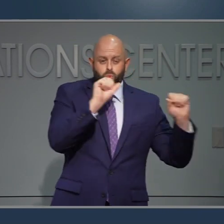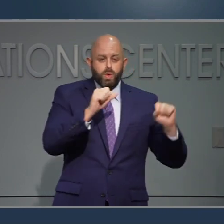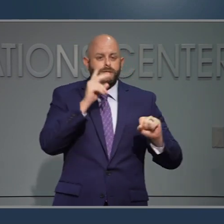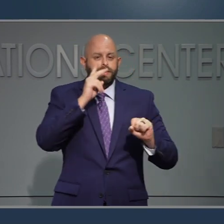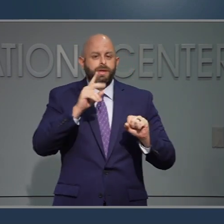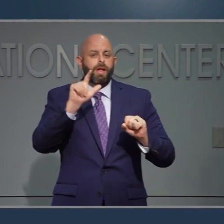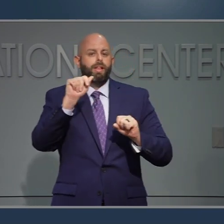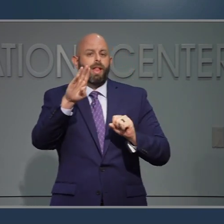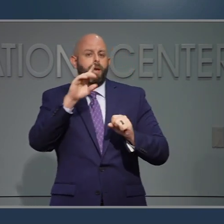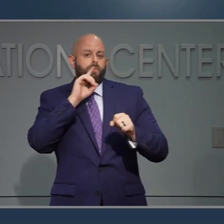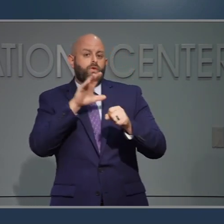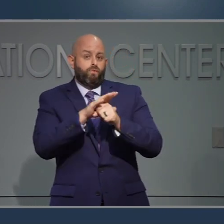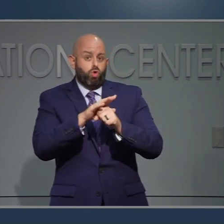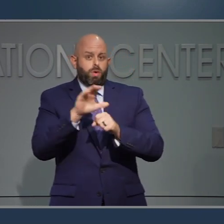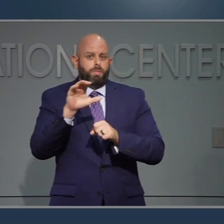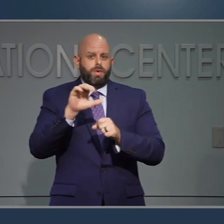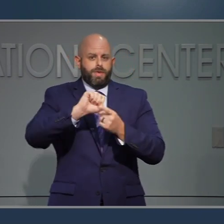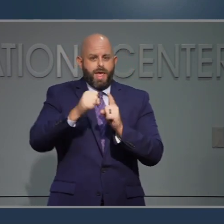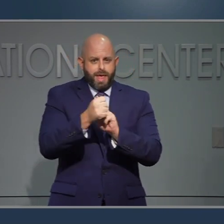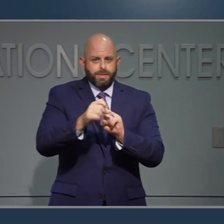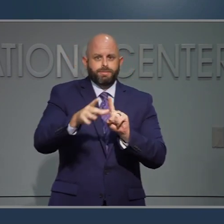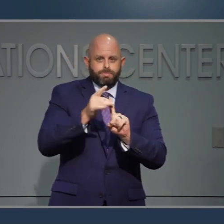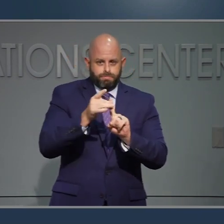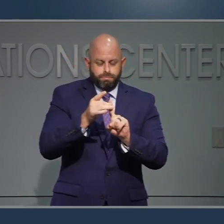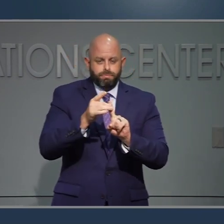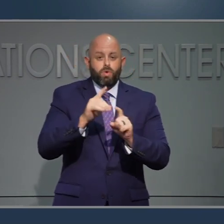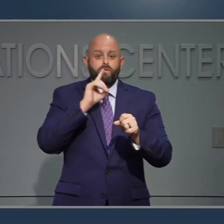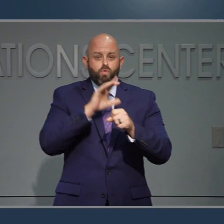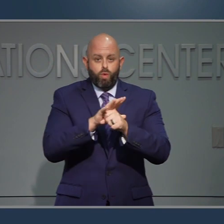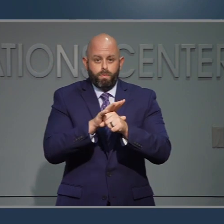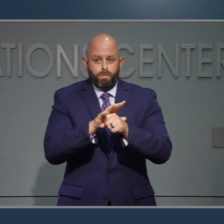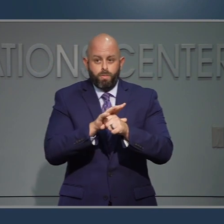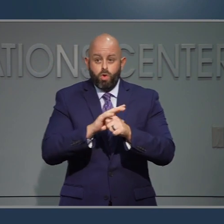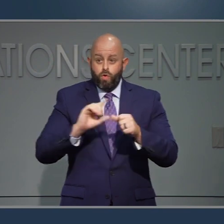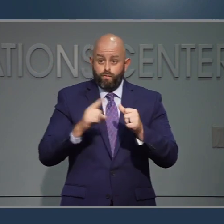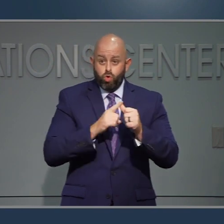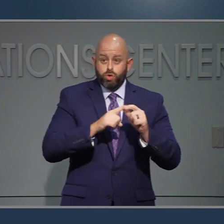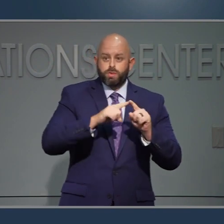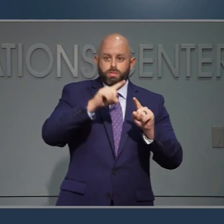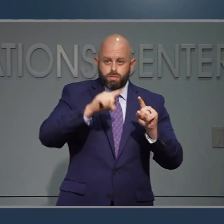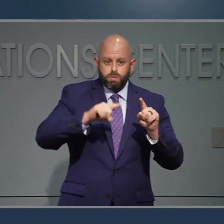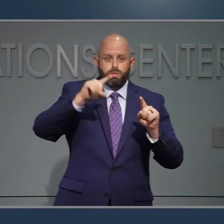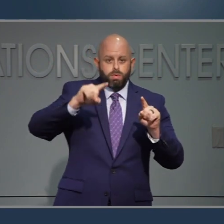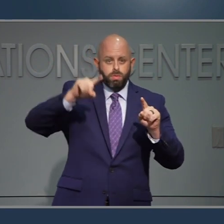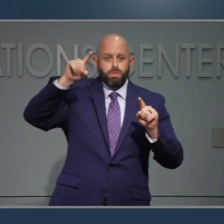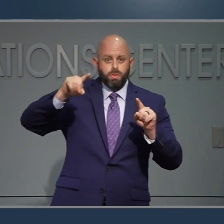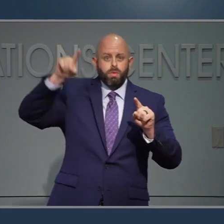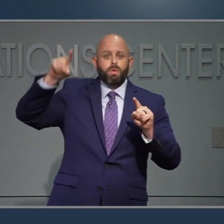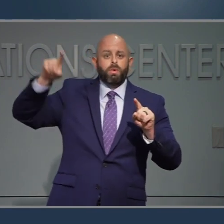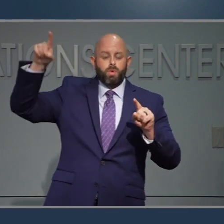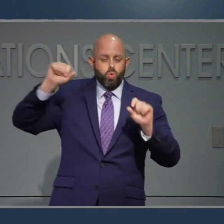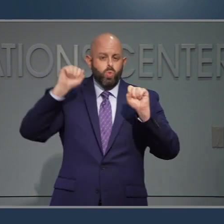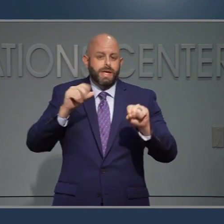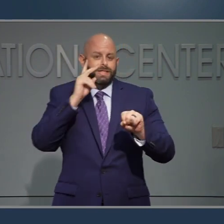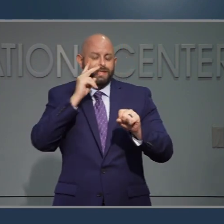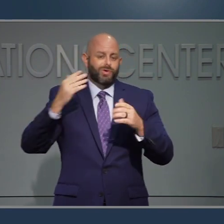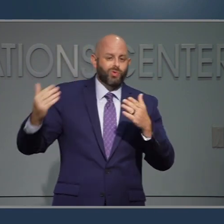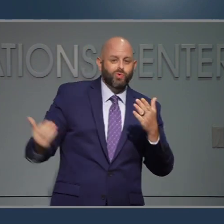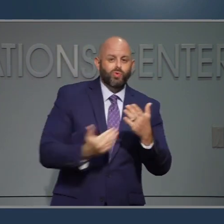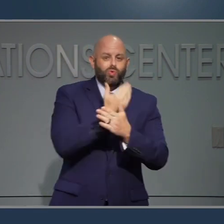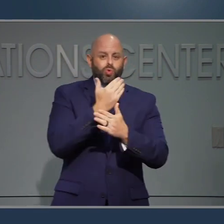casos confirmados por laboratorio. Esta primera gráfica de casos nos da una idea de la trayectoria de nuevos casos